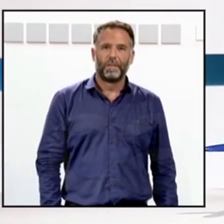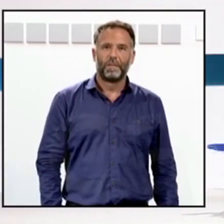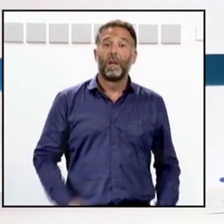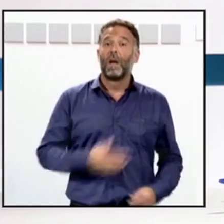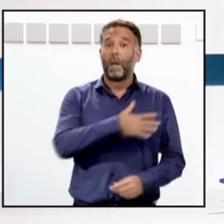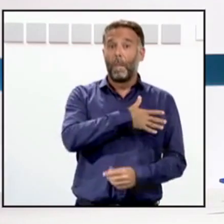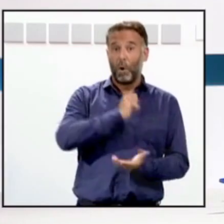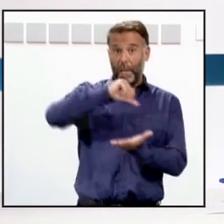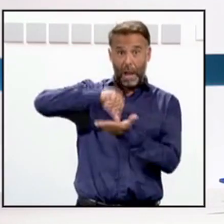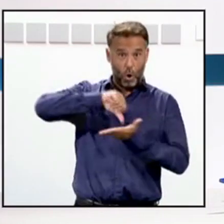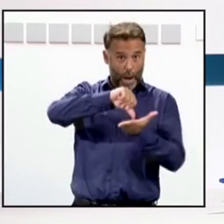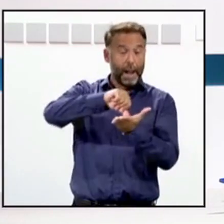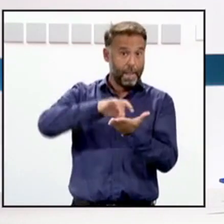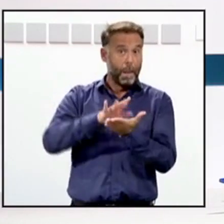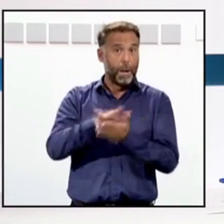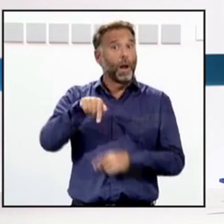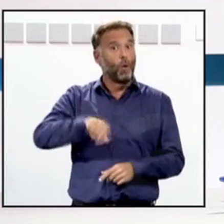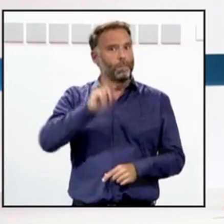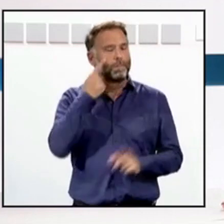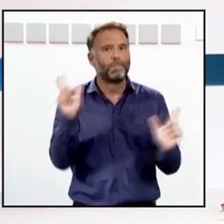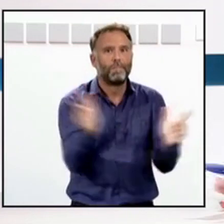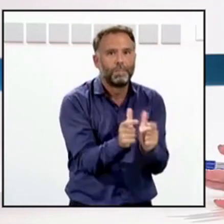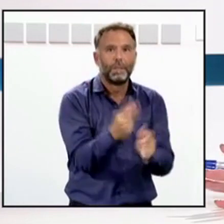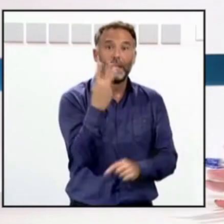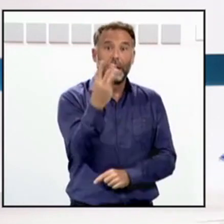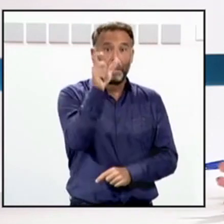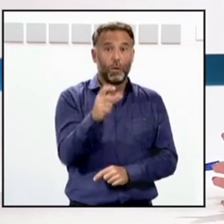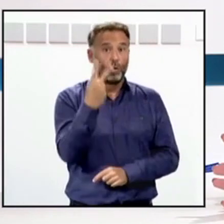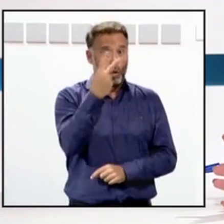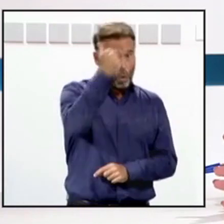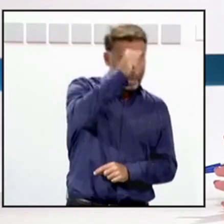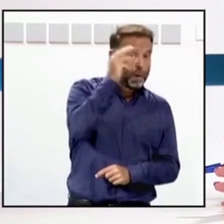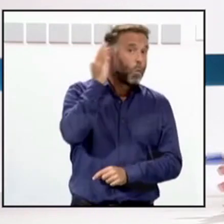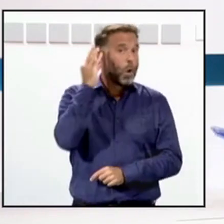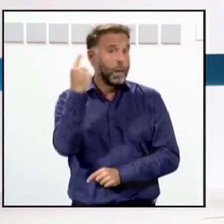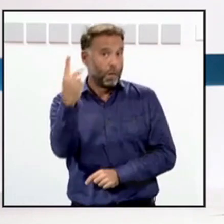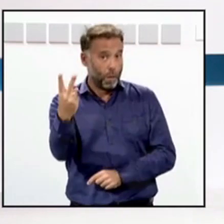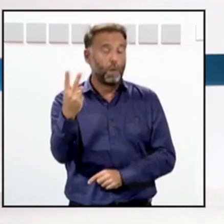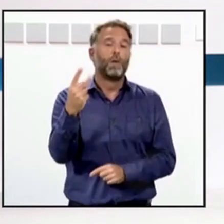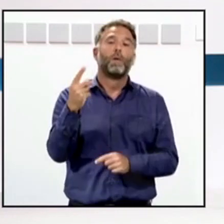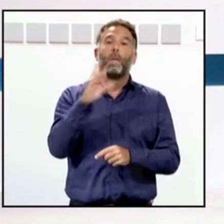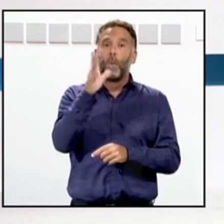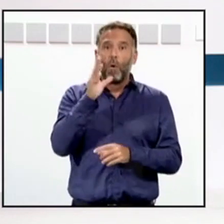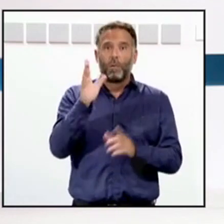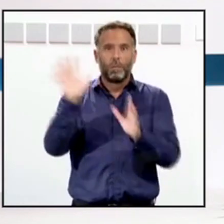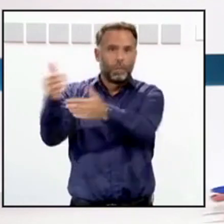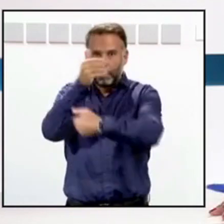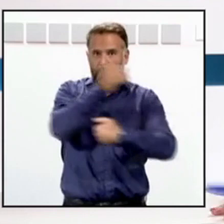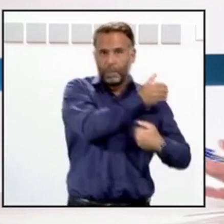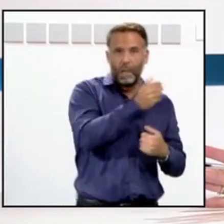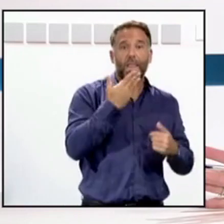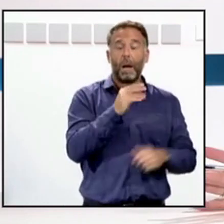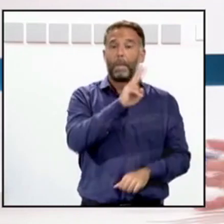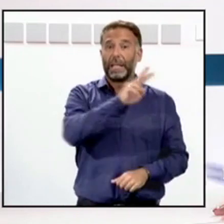La policía local de Málaga precisamente ha detenido a tres personas, dos hombres y una mujer, por presuntamente secuestrar y torturar a dos jóvenes de